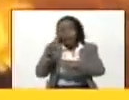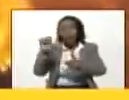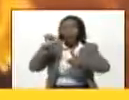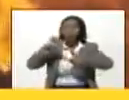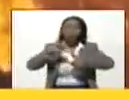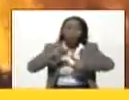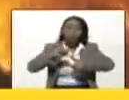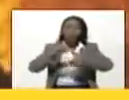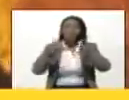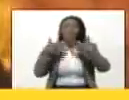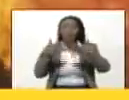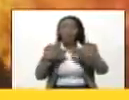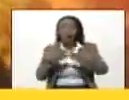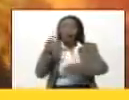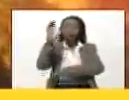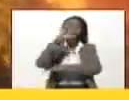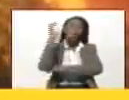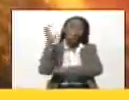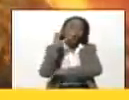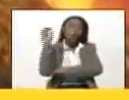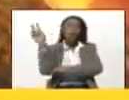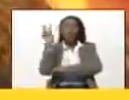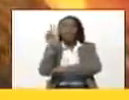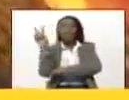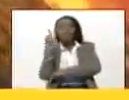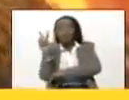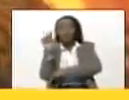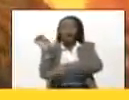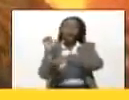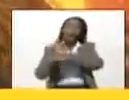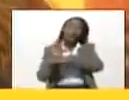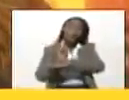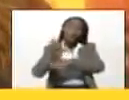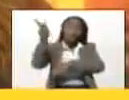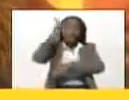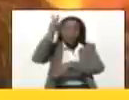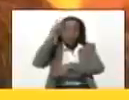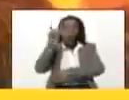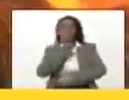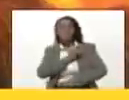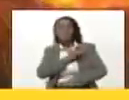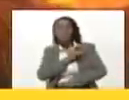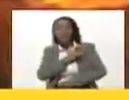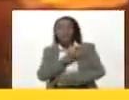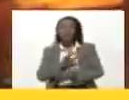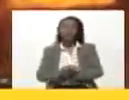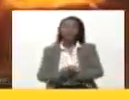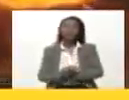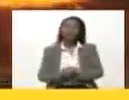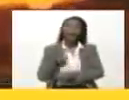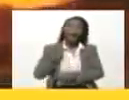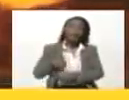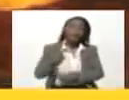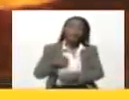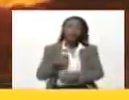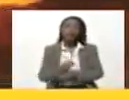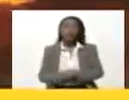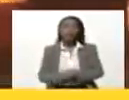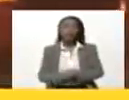Panamá, Colombia, Venezuela, Ecuador, Perú, Chile, Argentina,